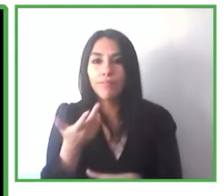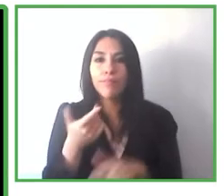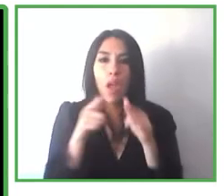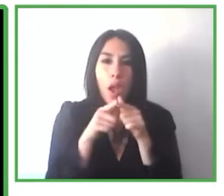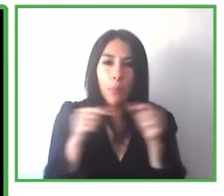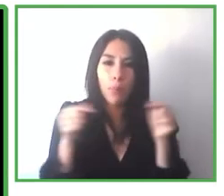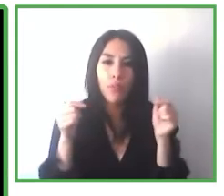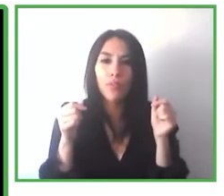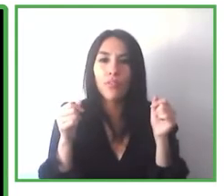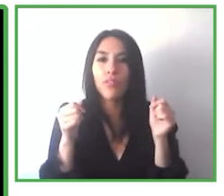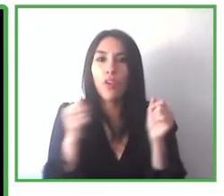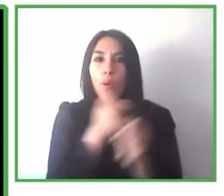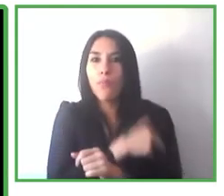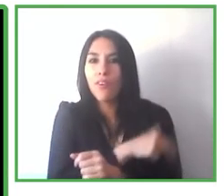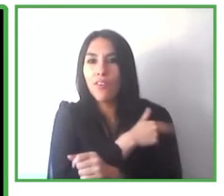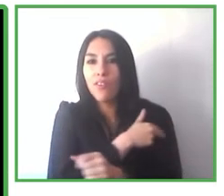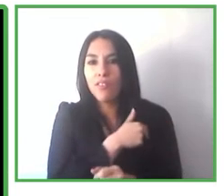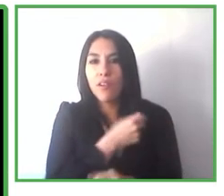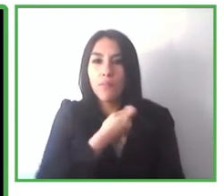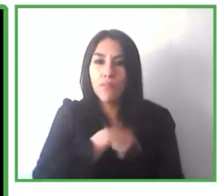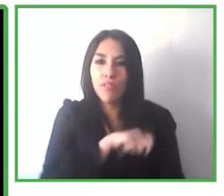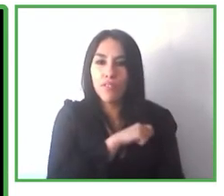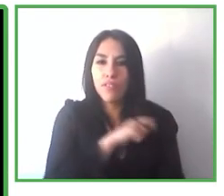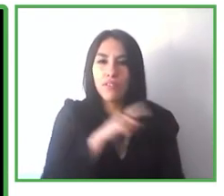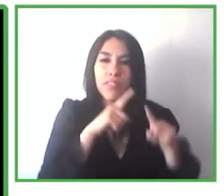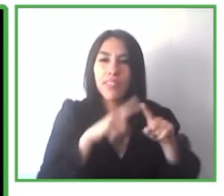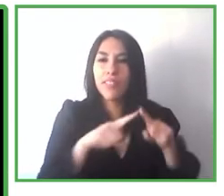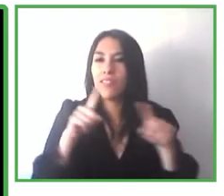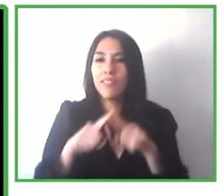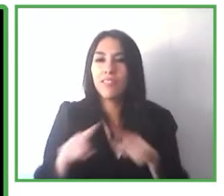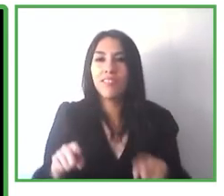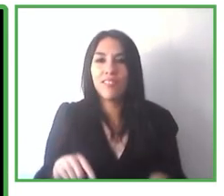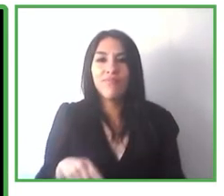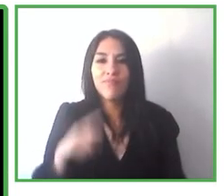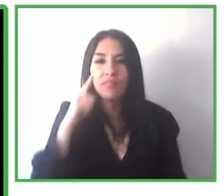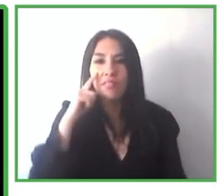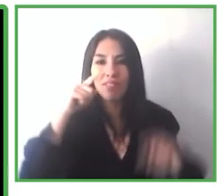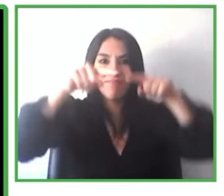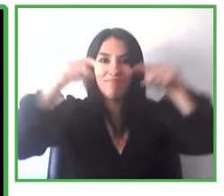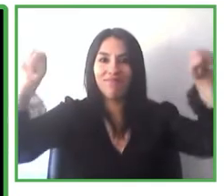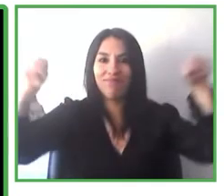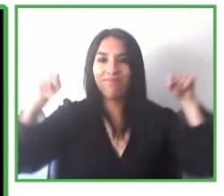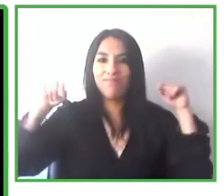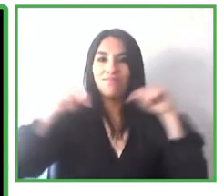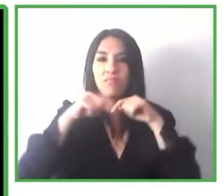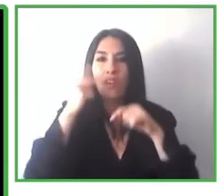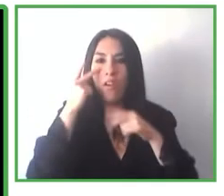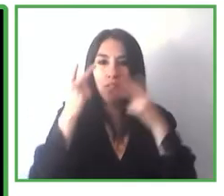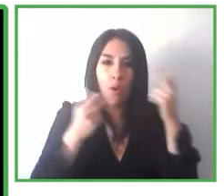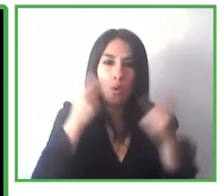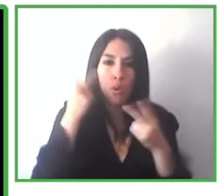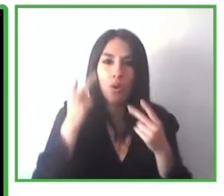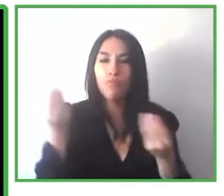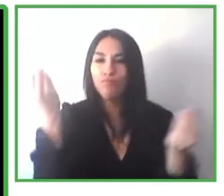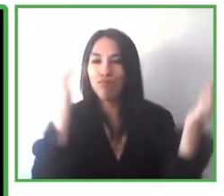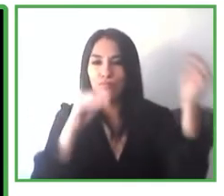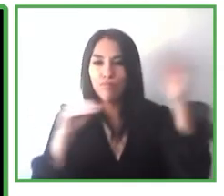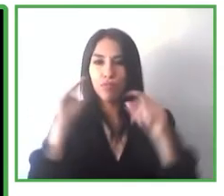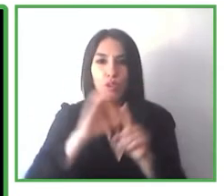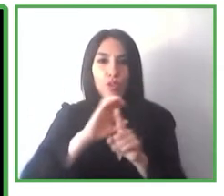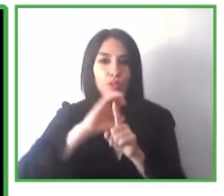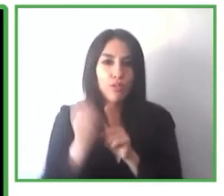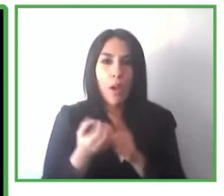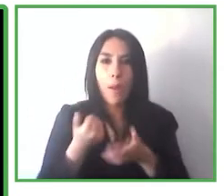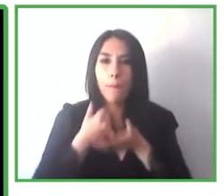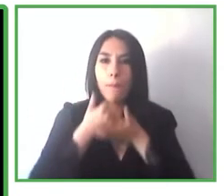múltiples museos introduciendo Navilens en los elementos culturales ayudamos a las personas con discapacidad visual a conocer el museo